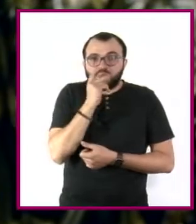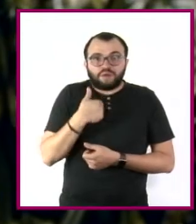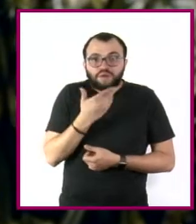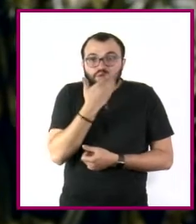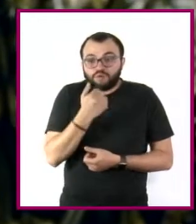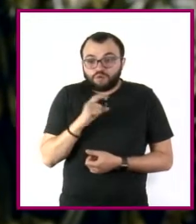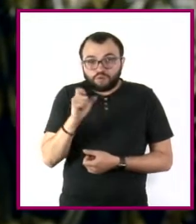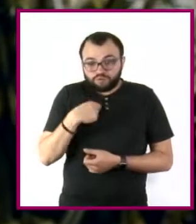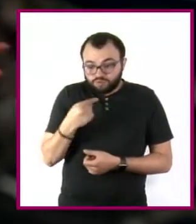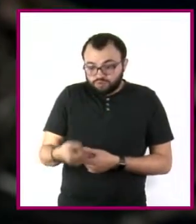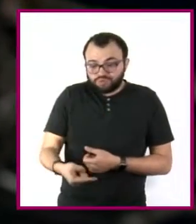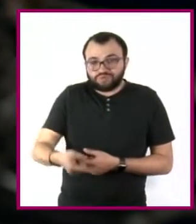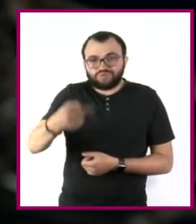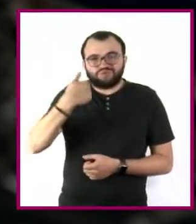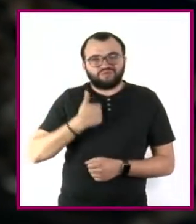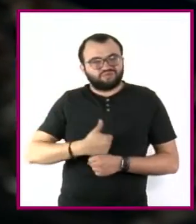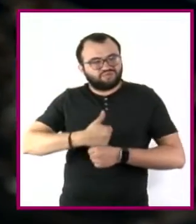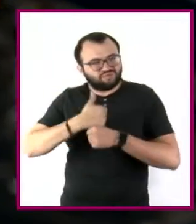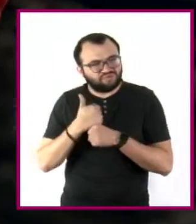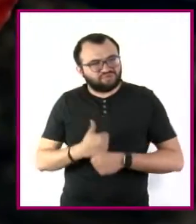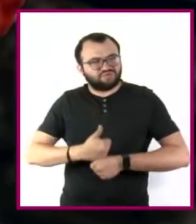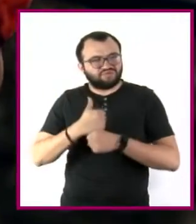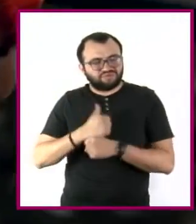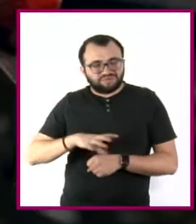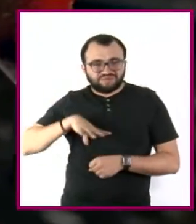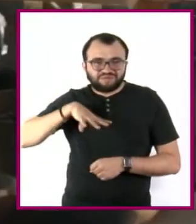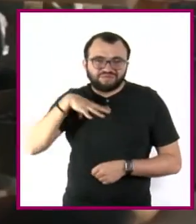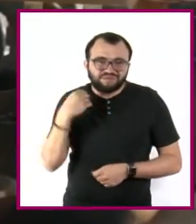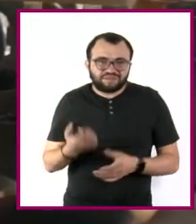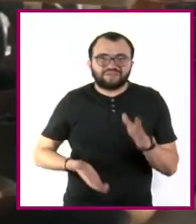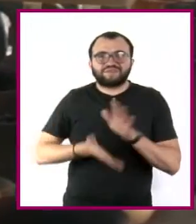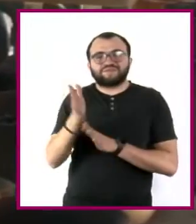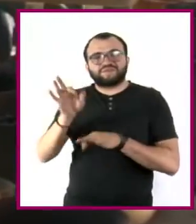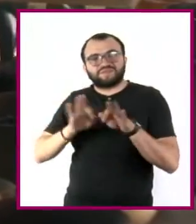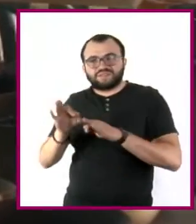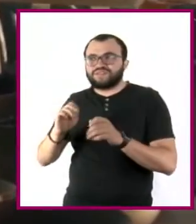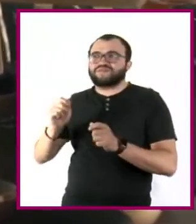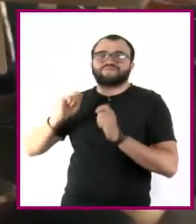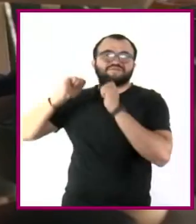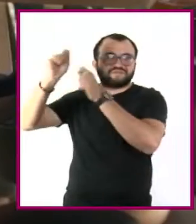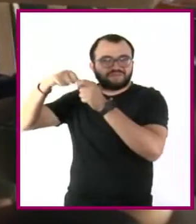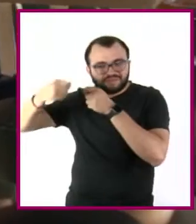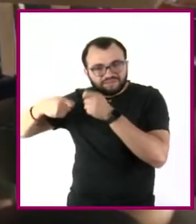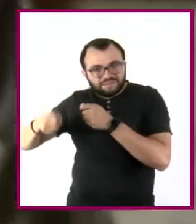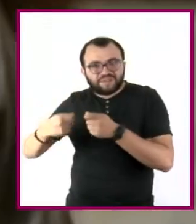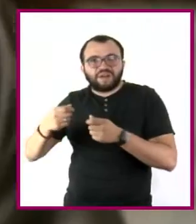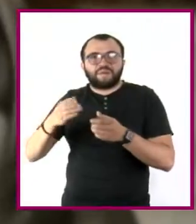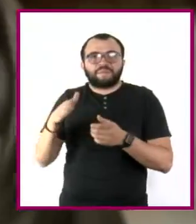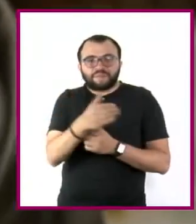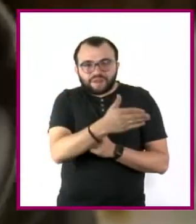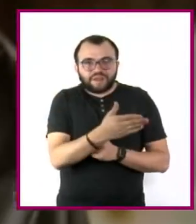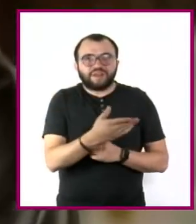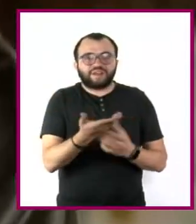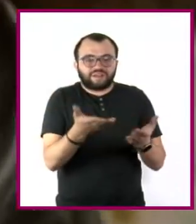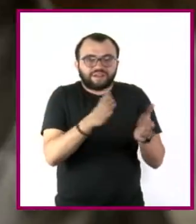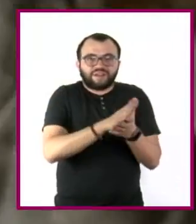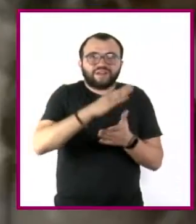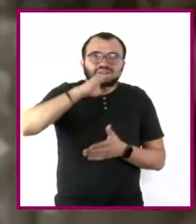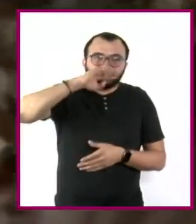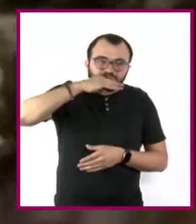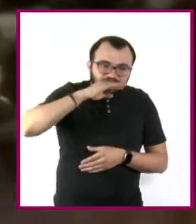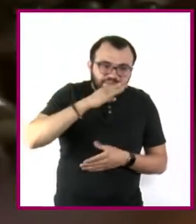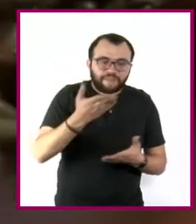con tanto sacrificio, trabajando, yendo a pescar, a doblar hoja de maíz, a amarrar a jonjolí,